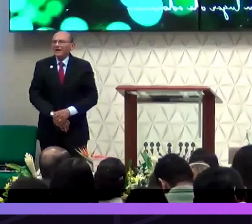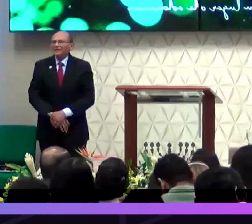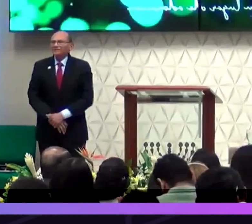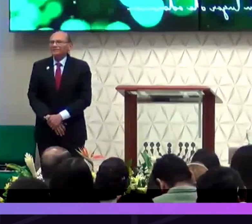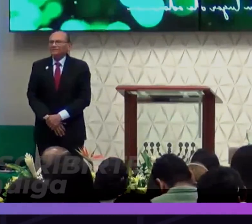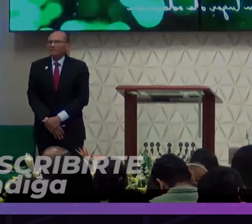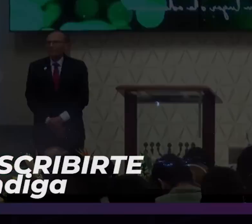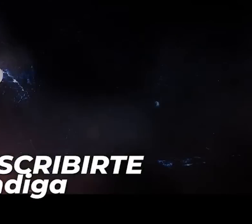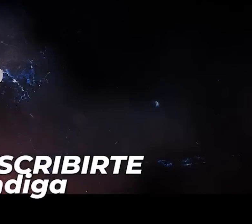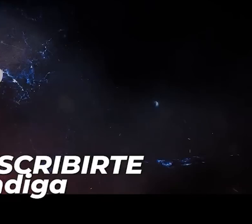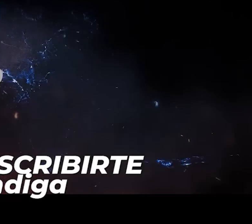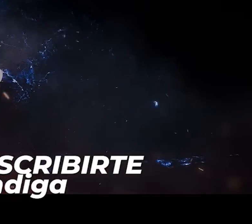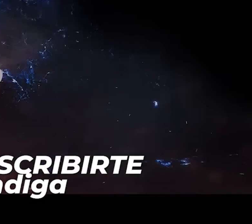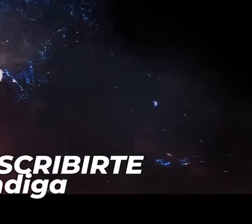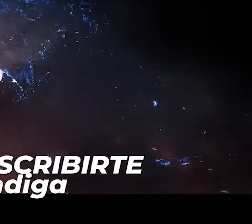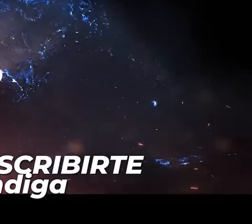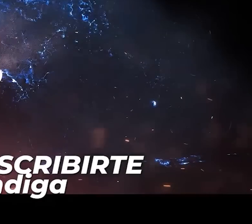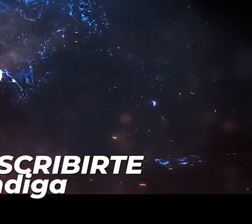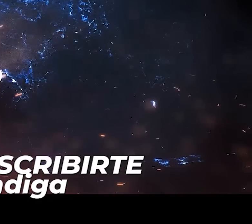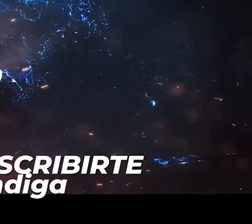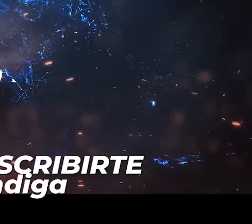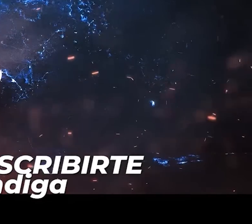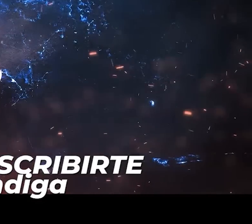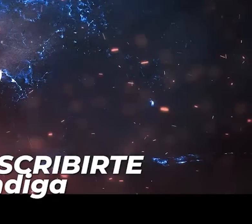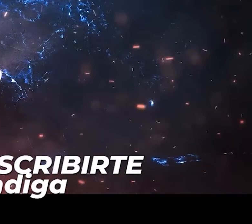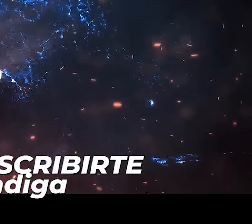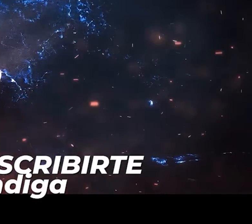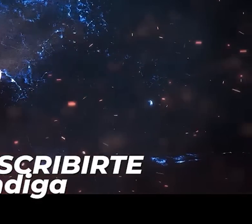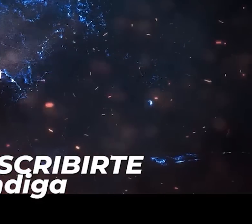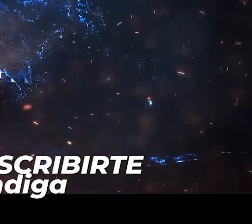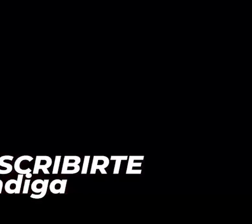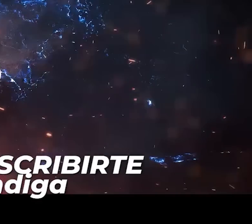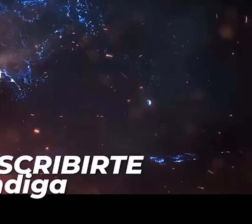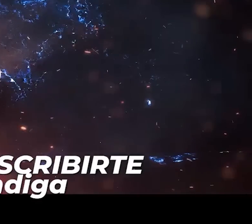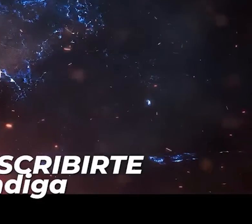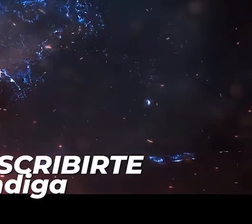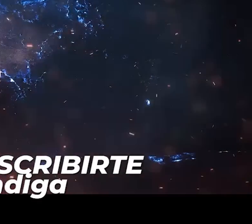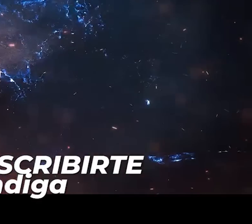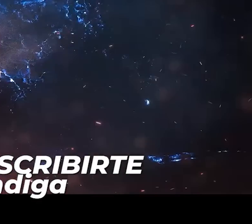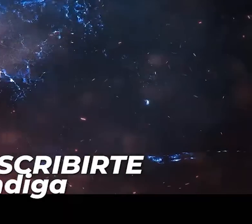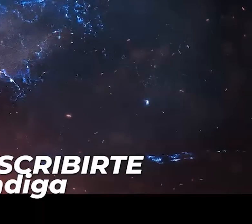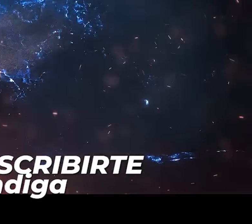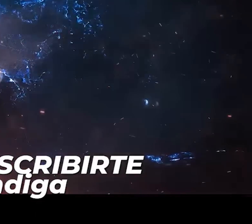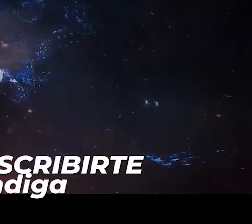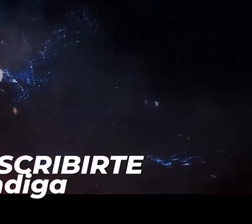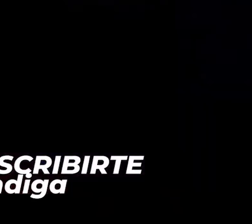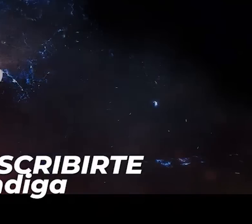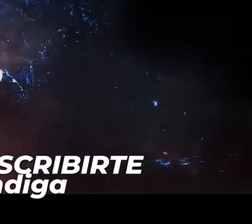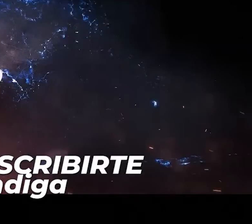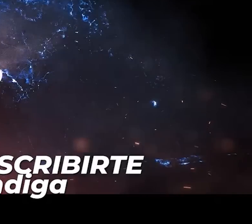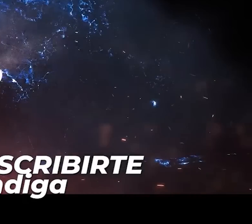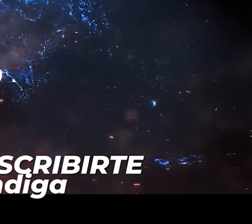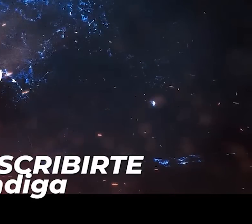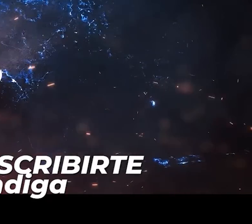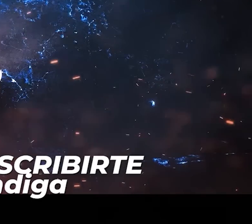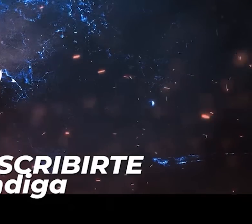que te ayudará a estar más cerca al cielo y más cerca al maestro no olvides voy a dejarte aquí dos predicaciones